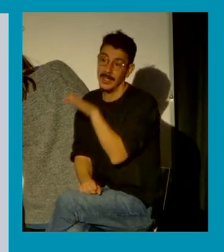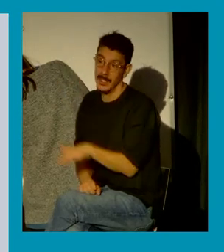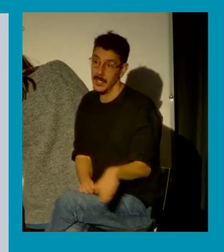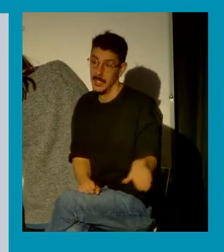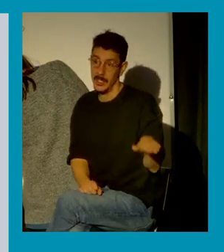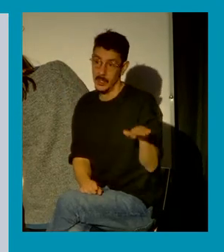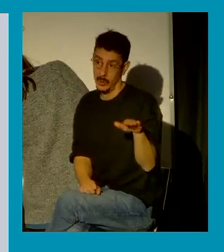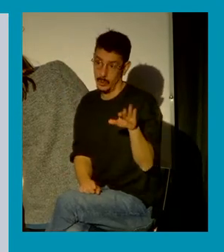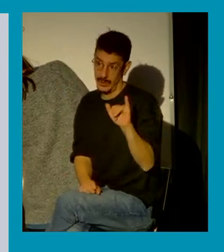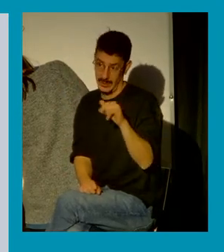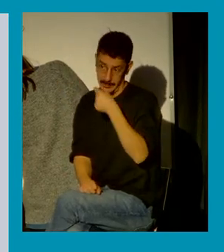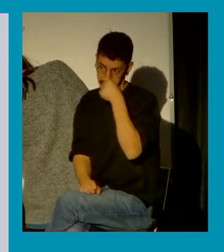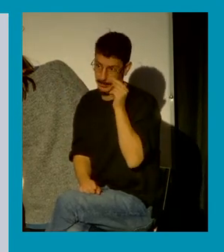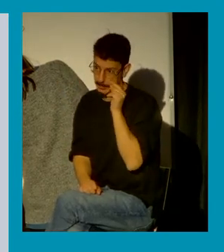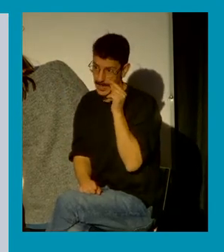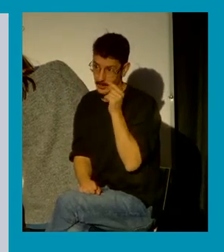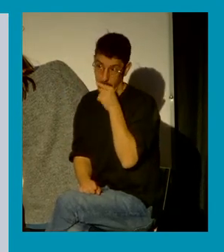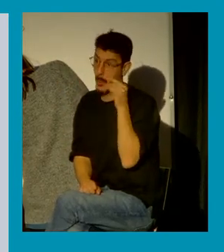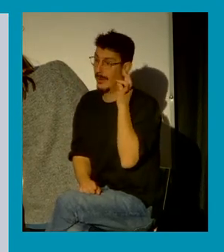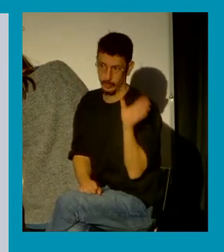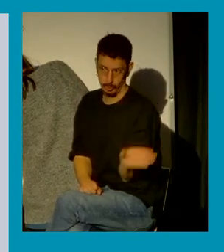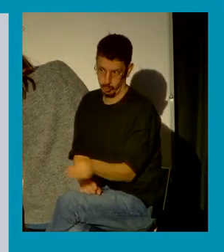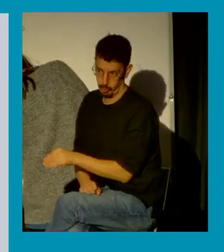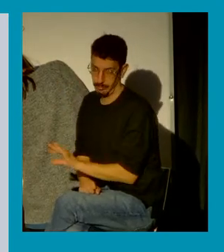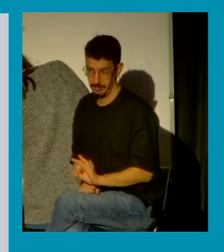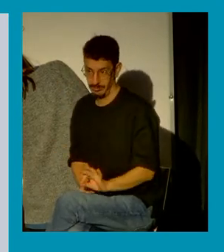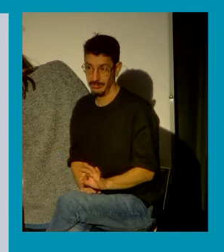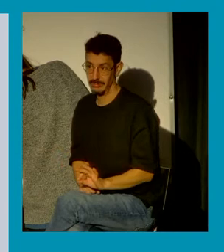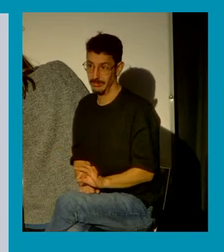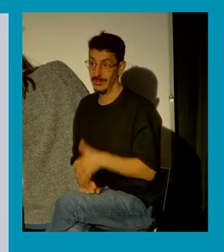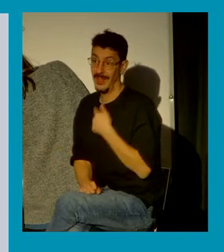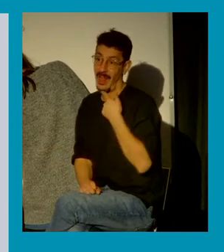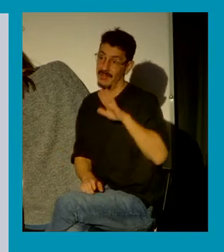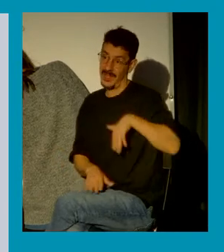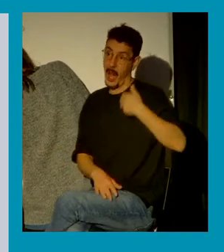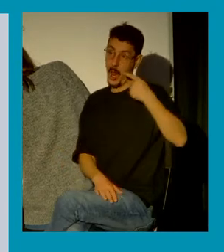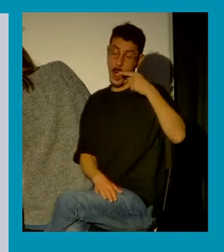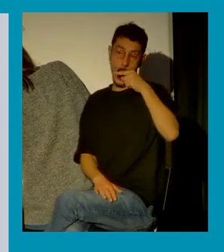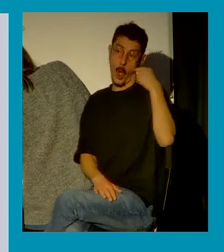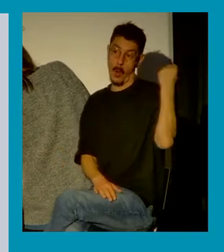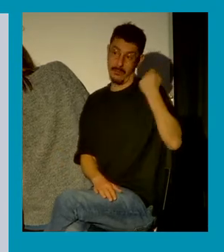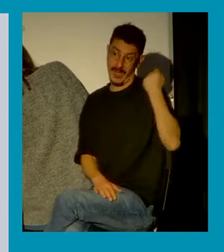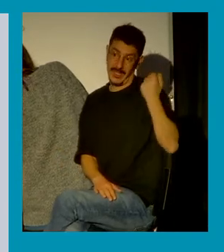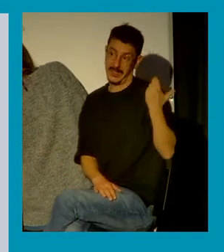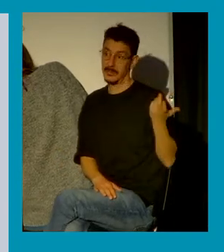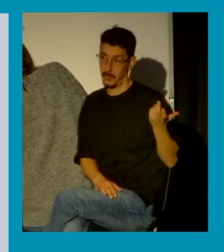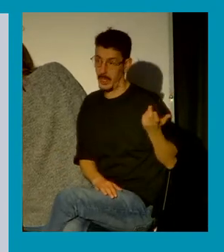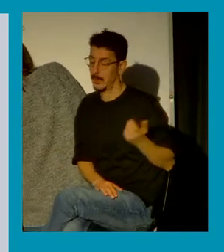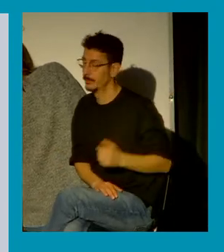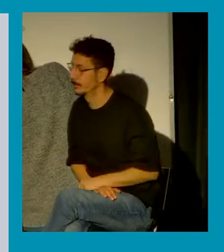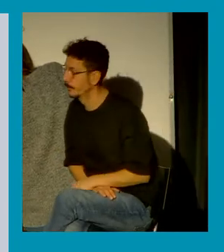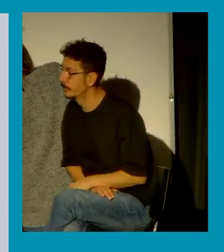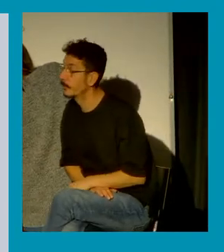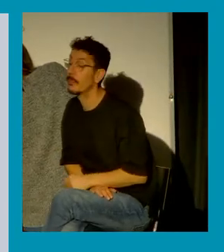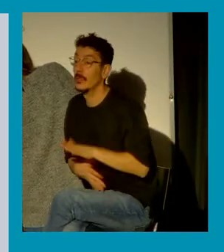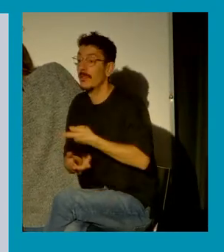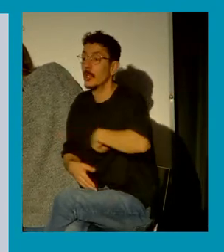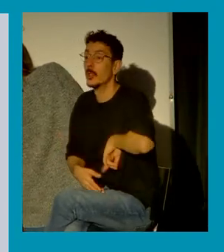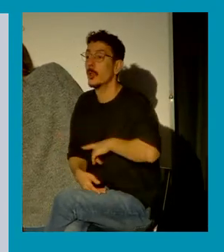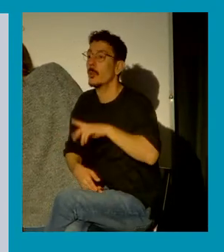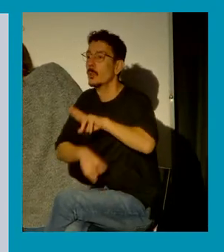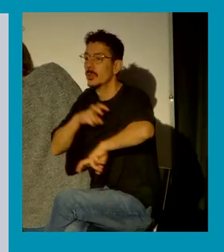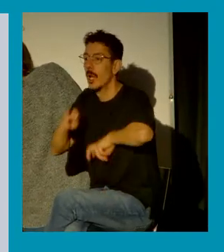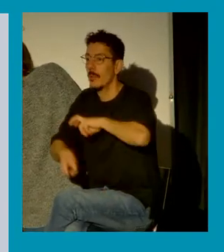sobre si entonces que hayan más juezas nos puede ayudar en esta aplicación de justicia feminista pues